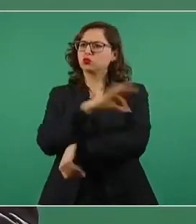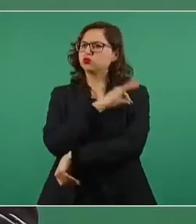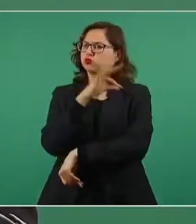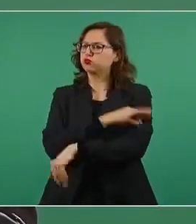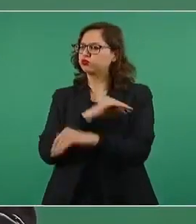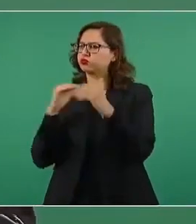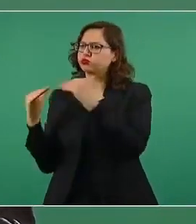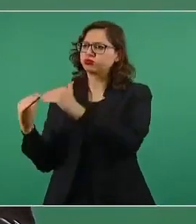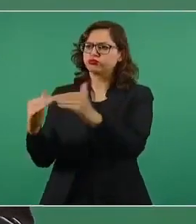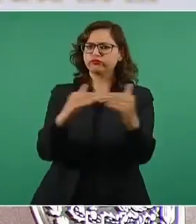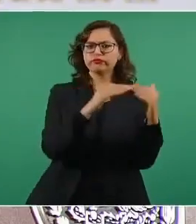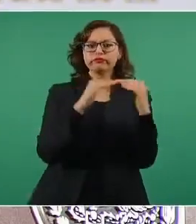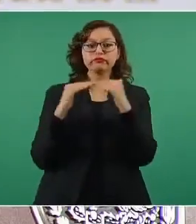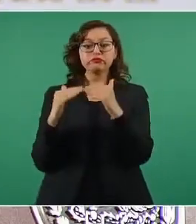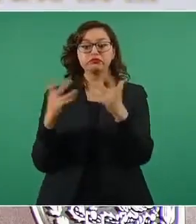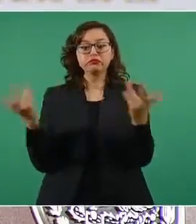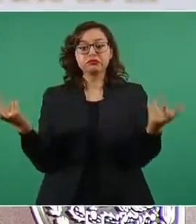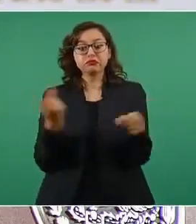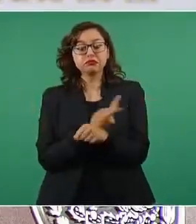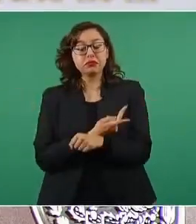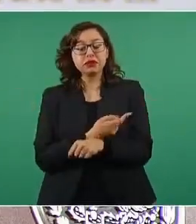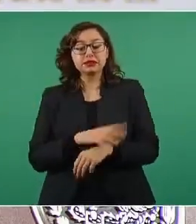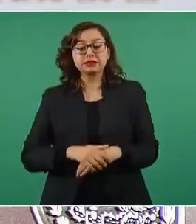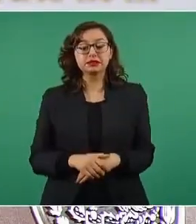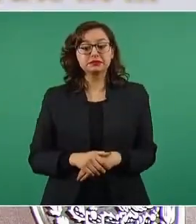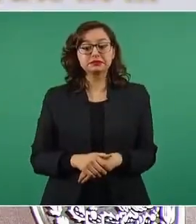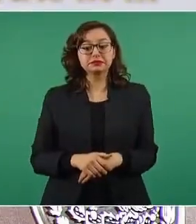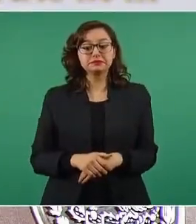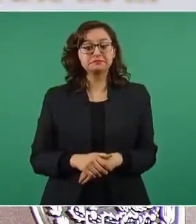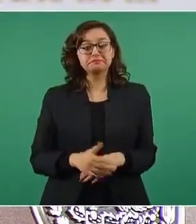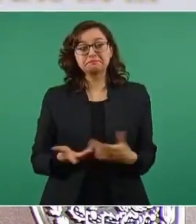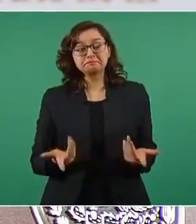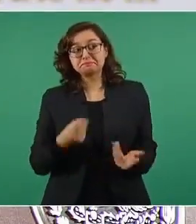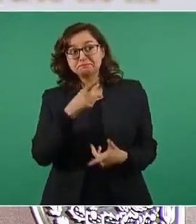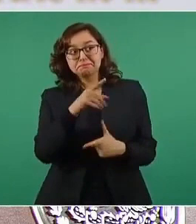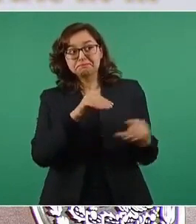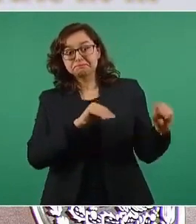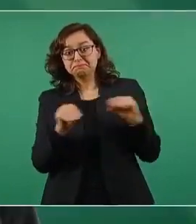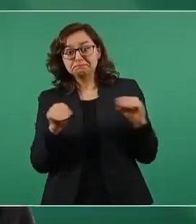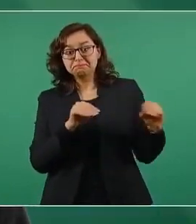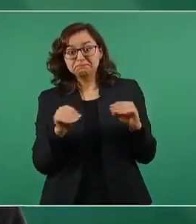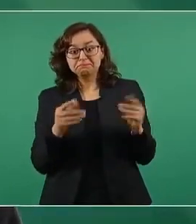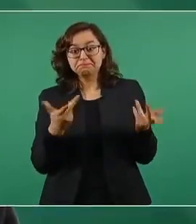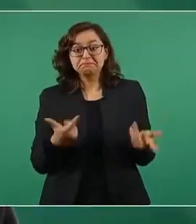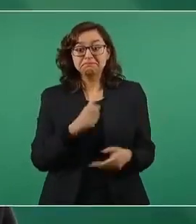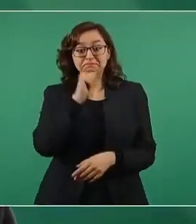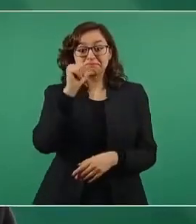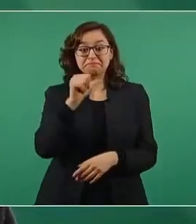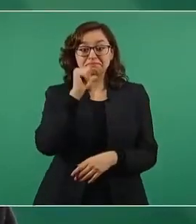los de la ONU no hicieron nada o no han hecho nada